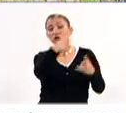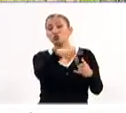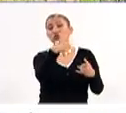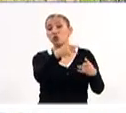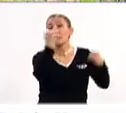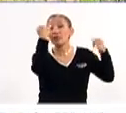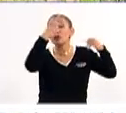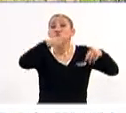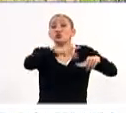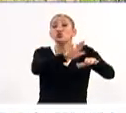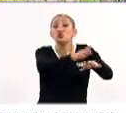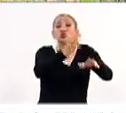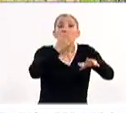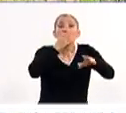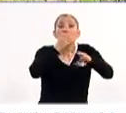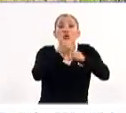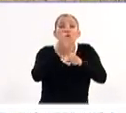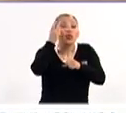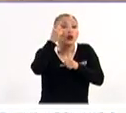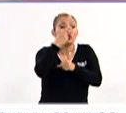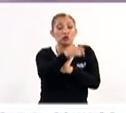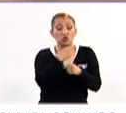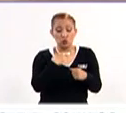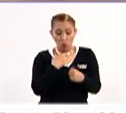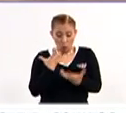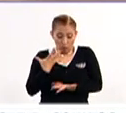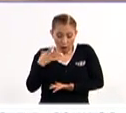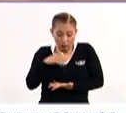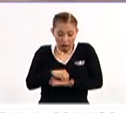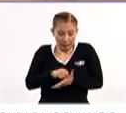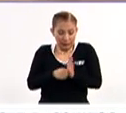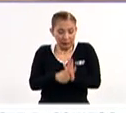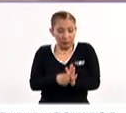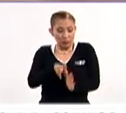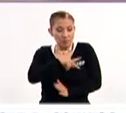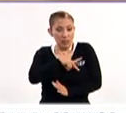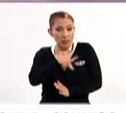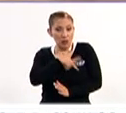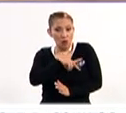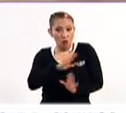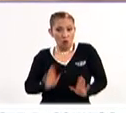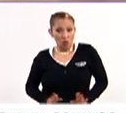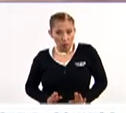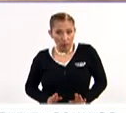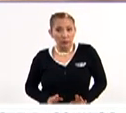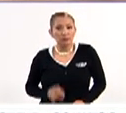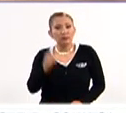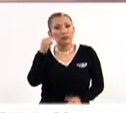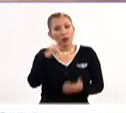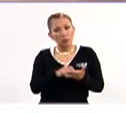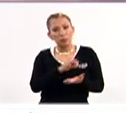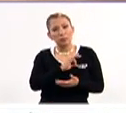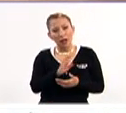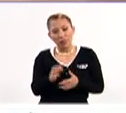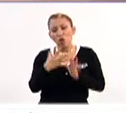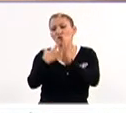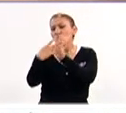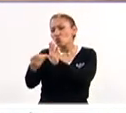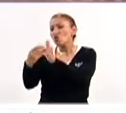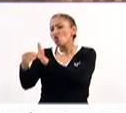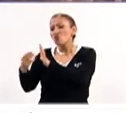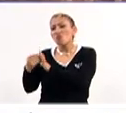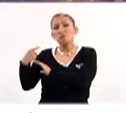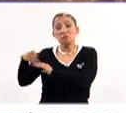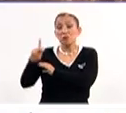es algo que viene de ti, que tiene un sello muy particular tuyo. Yo creo que puede haber reproducciones pero jamás